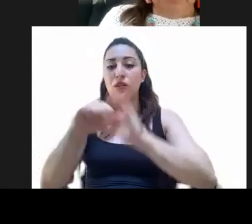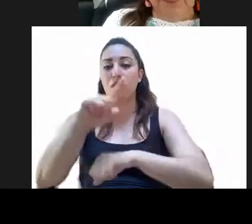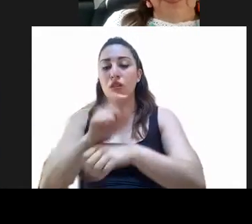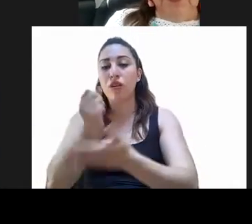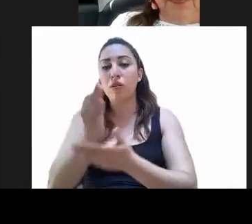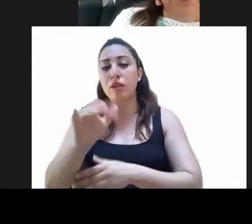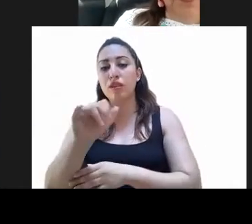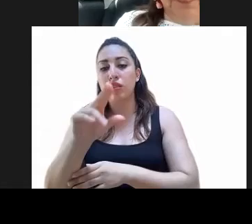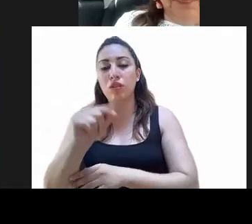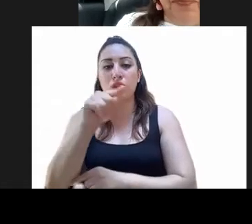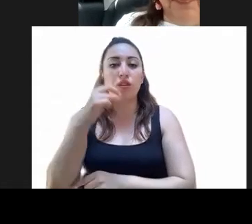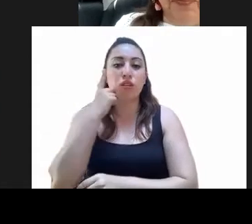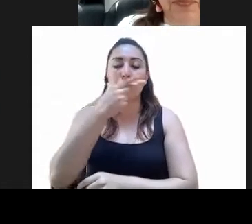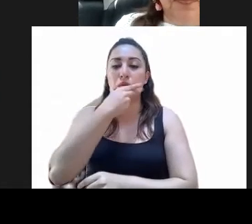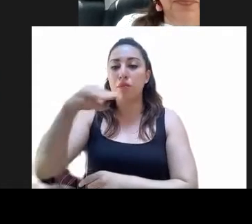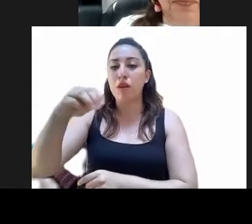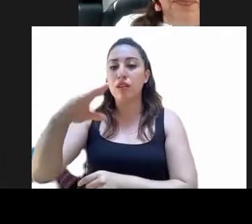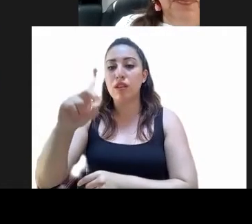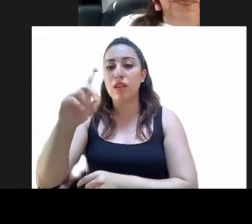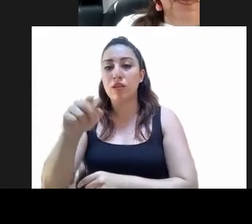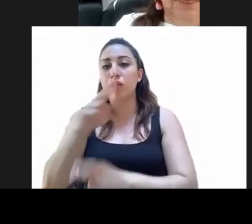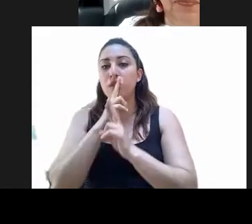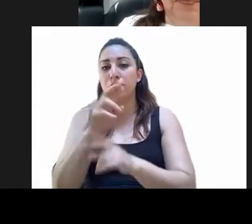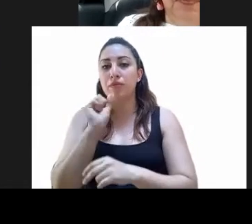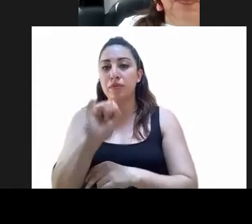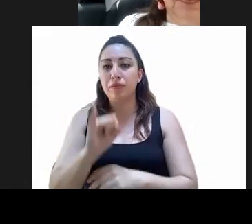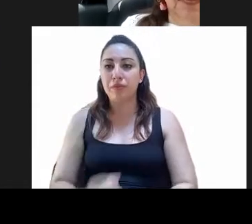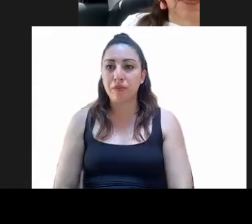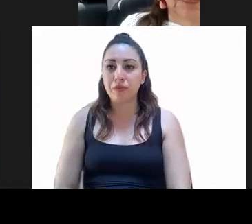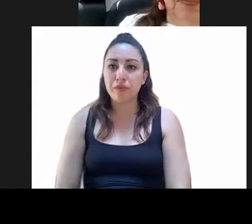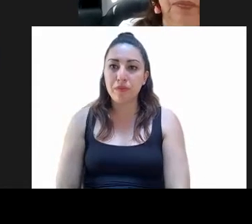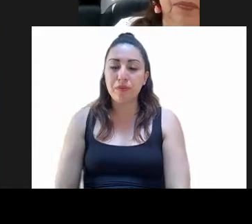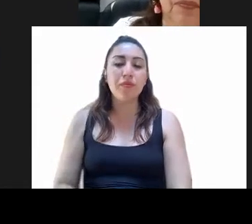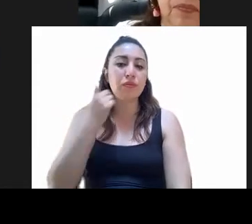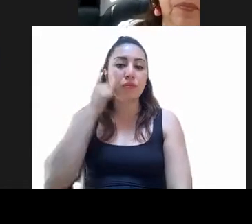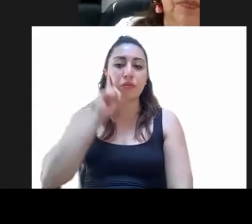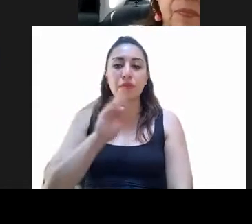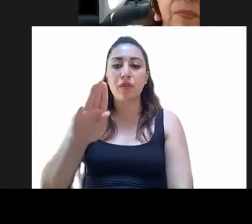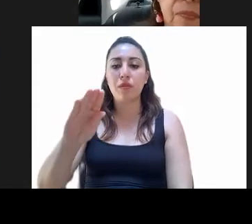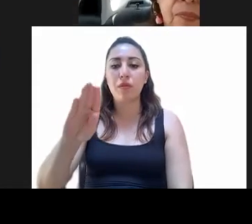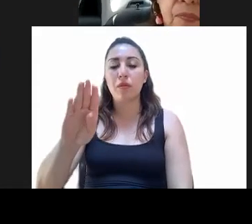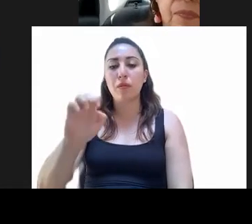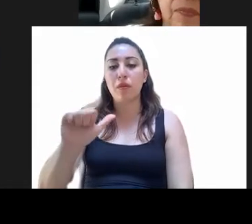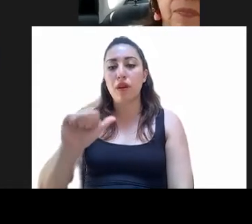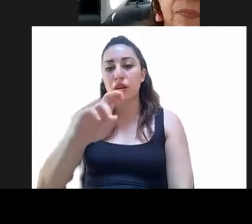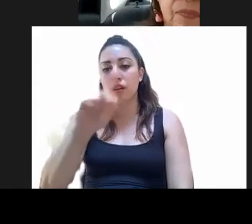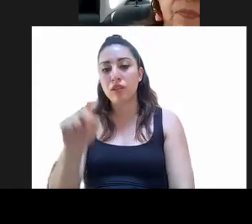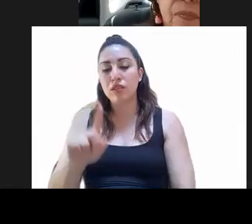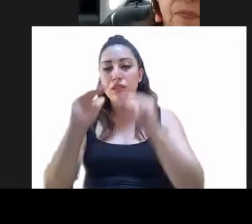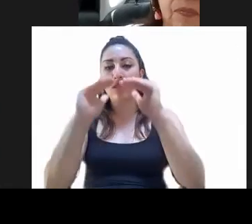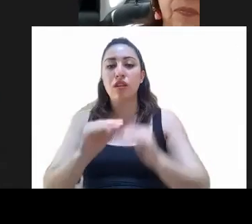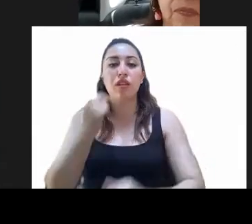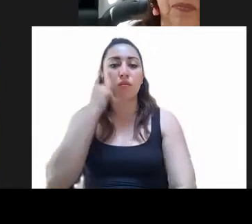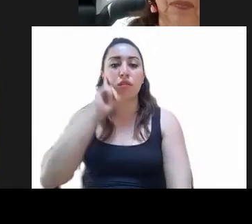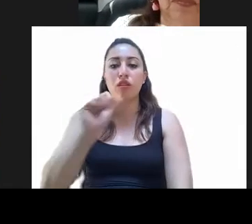Escartín. A favor. Ana Patricia Báez Guerrero. Guadalupe Aguilar Solache.